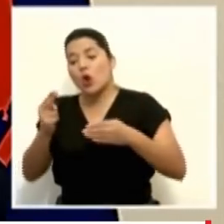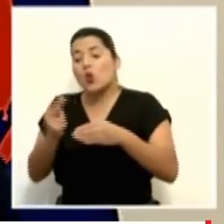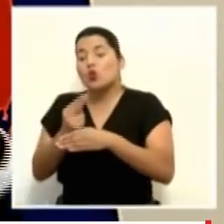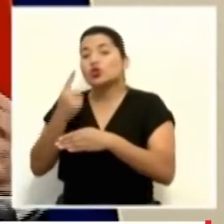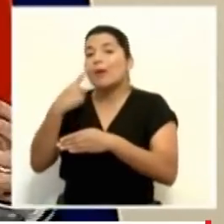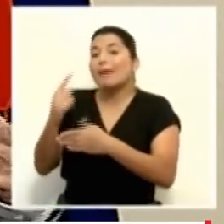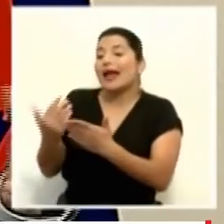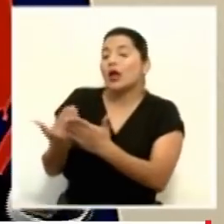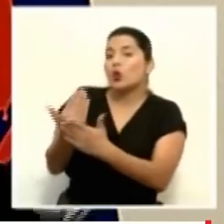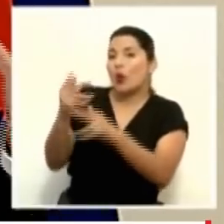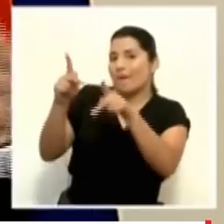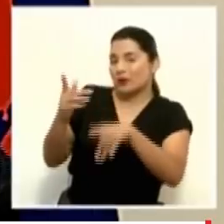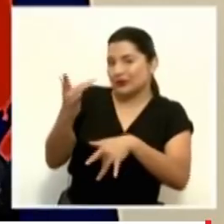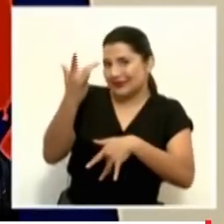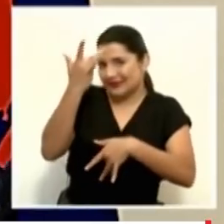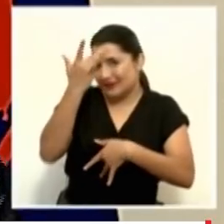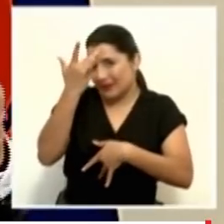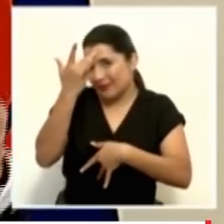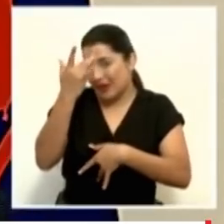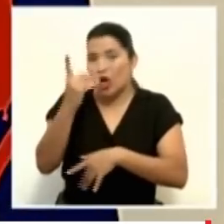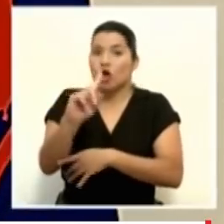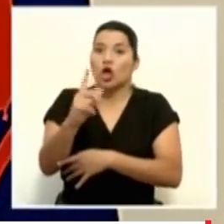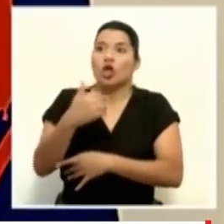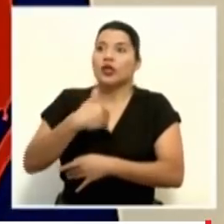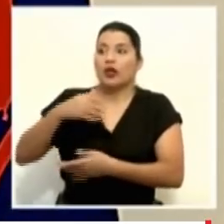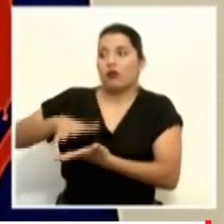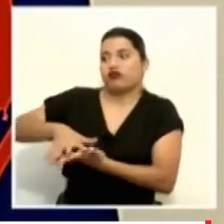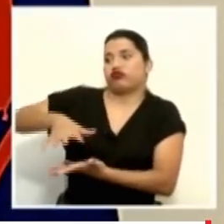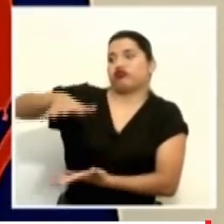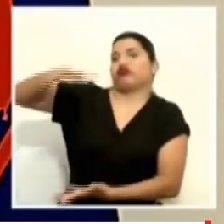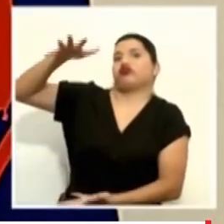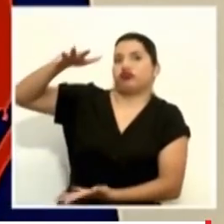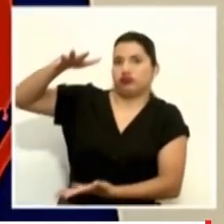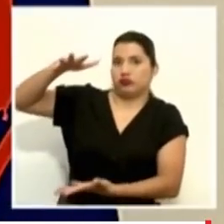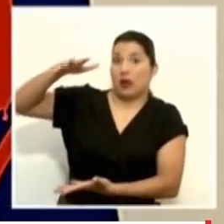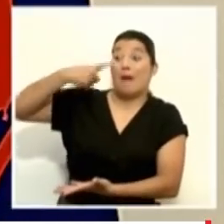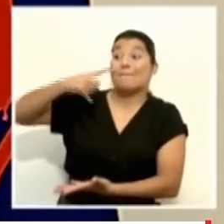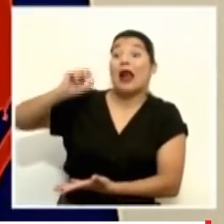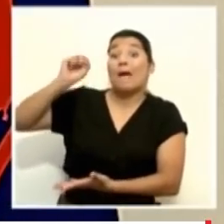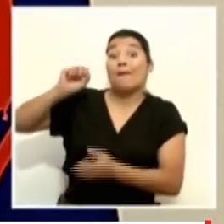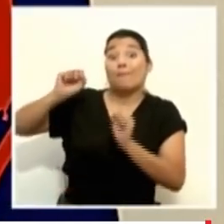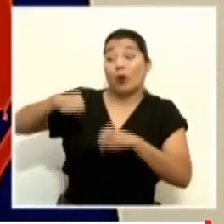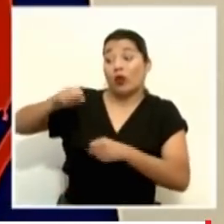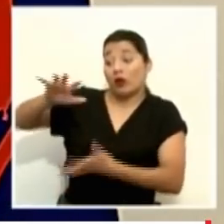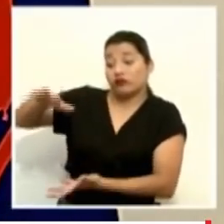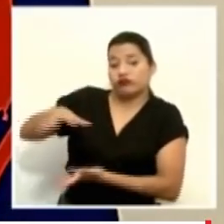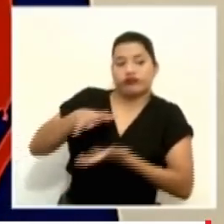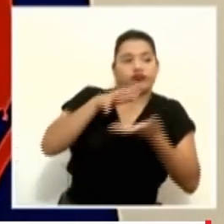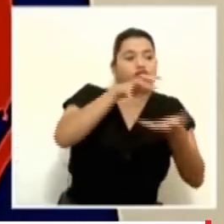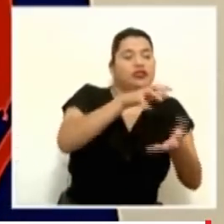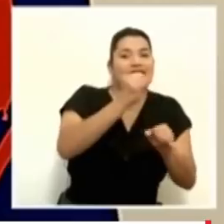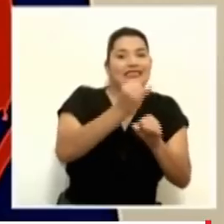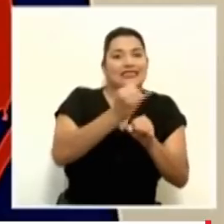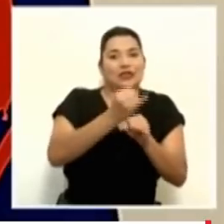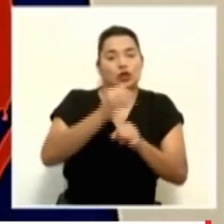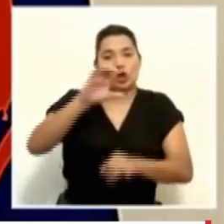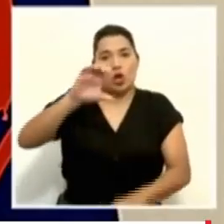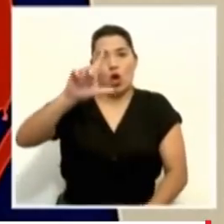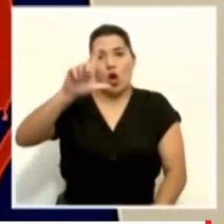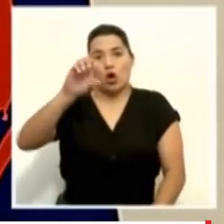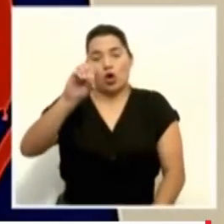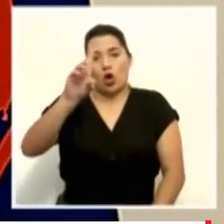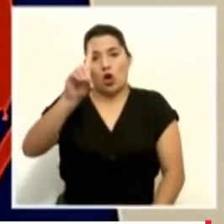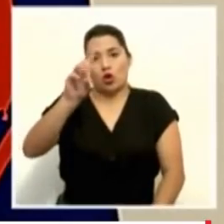mucho extra para acumular y enviar al Instituto Cloromido Picado y quiero resaltar aquí